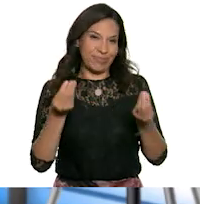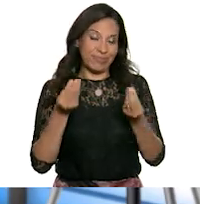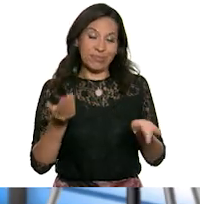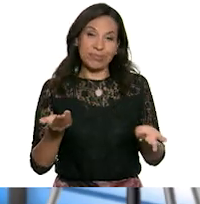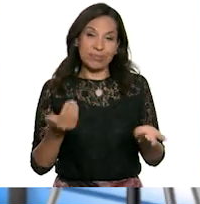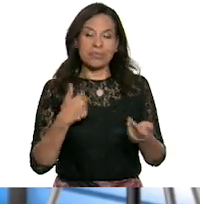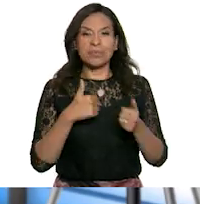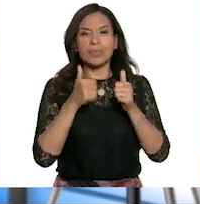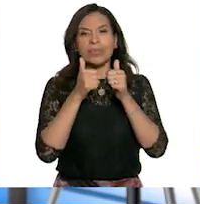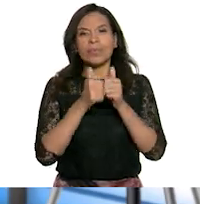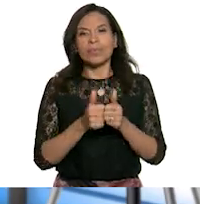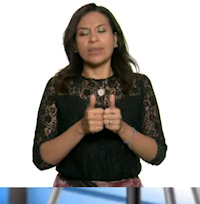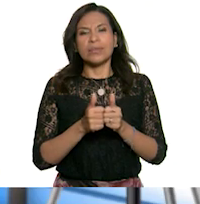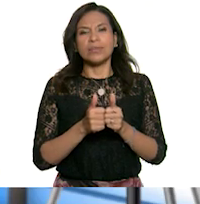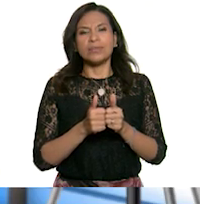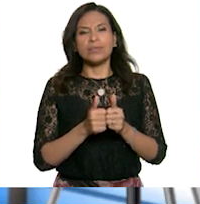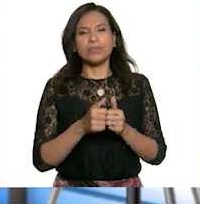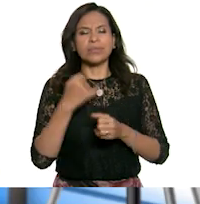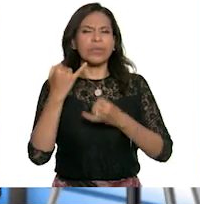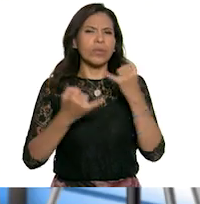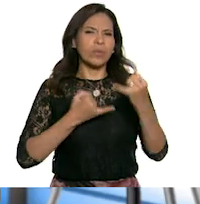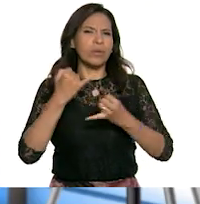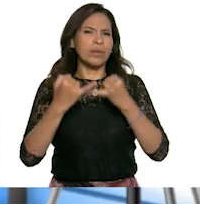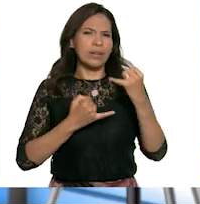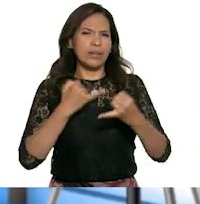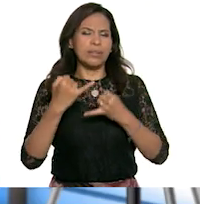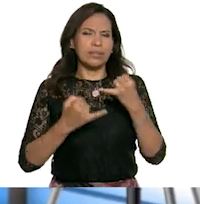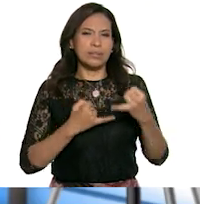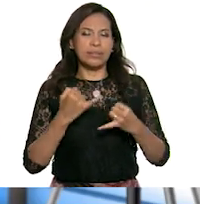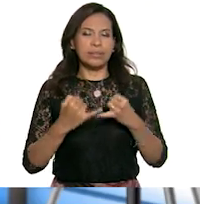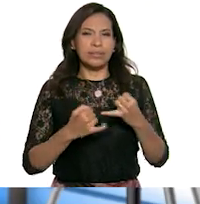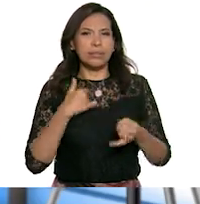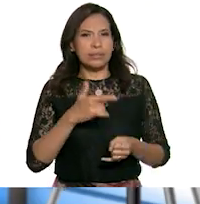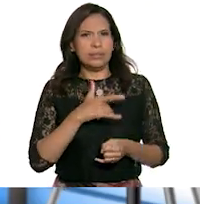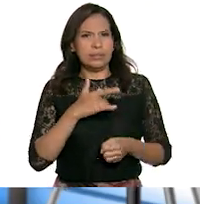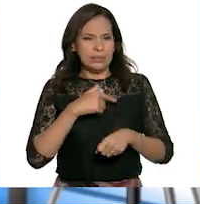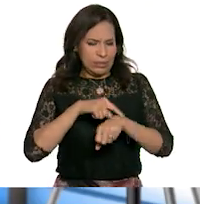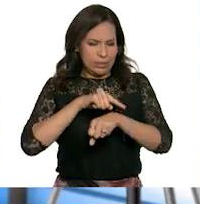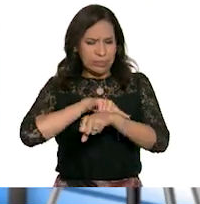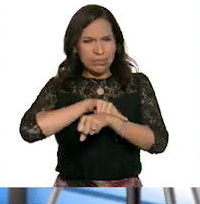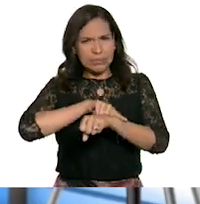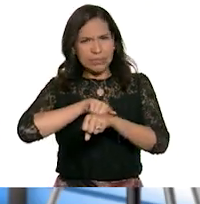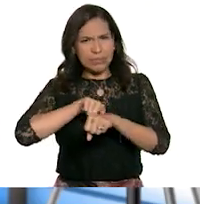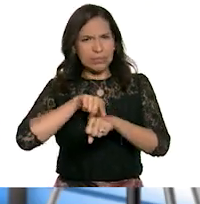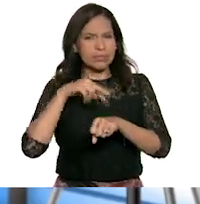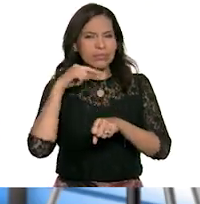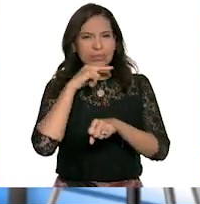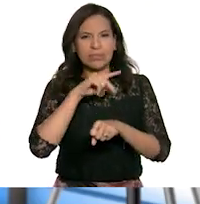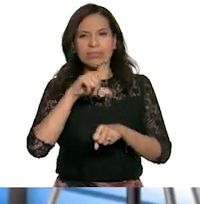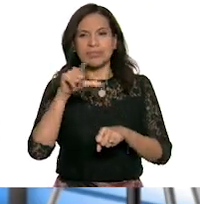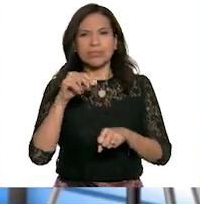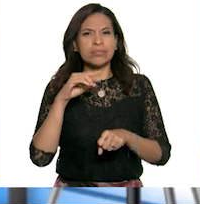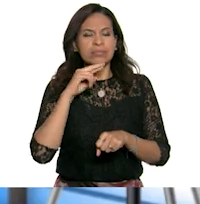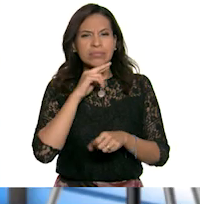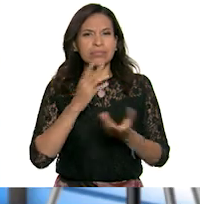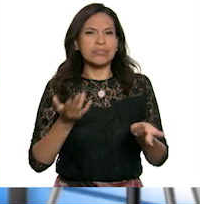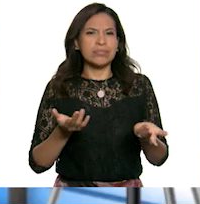Me quedé así, jugando un buen rato y sentí que pasó mucho tiempo. De repente,